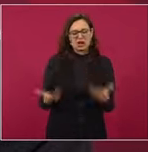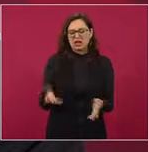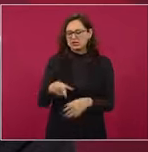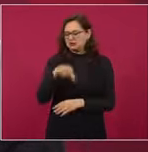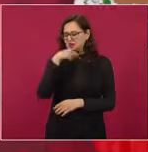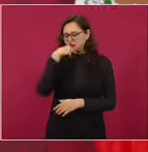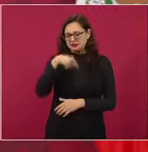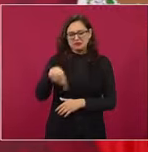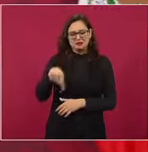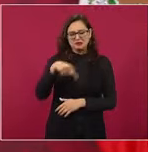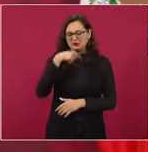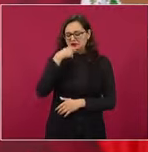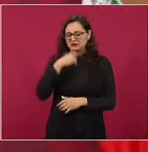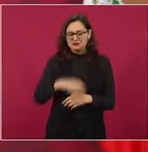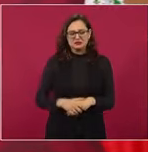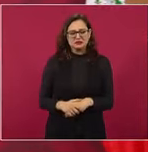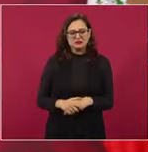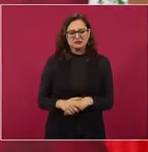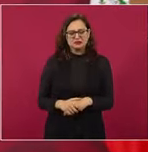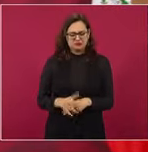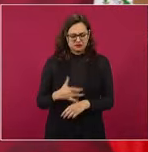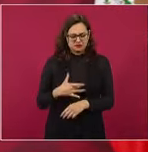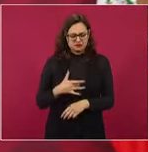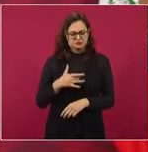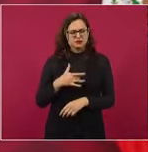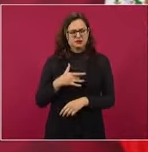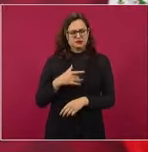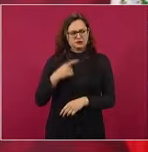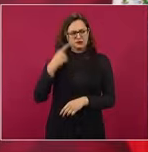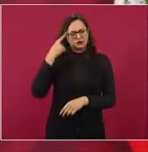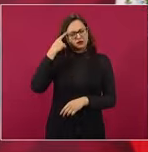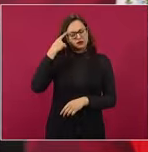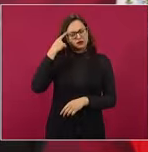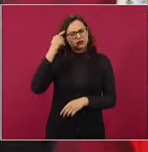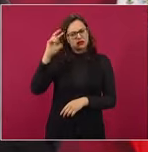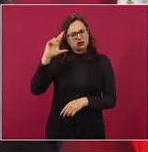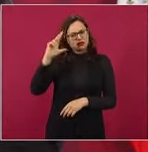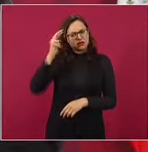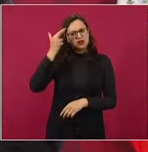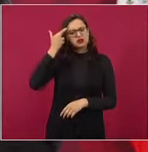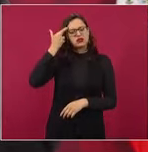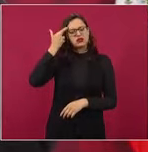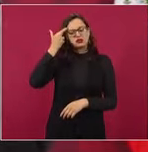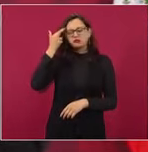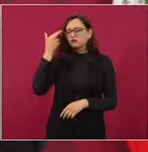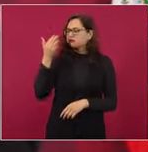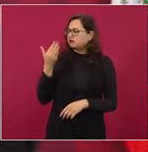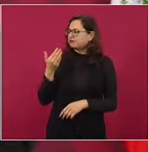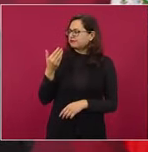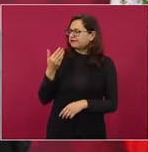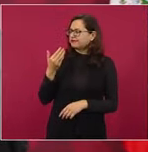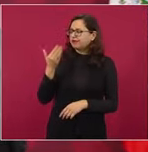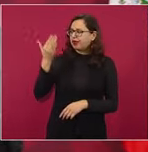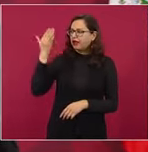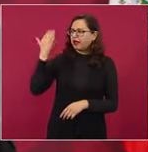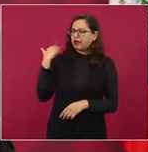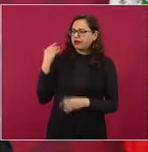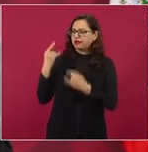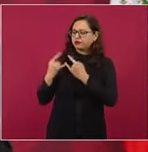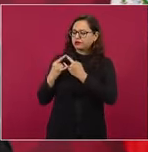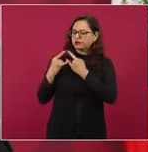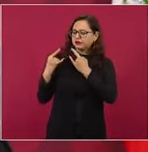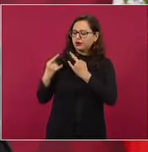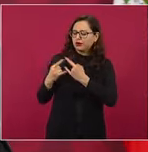en la herencia de los que han luchado en otros tiempos por la